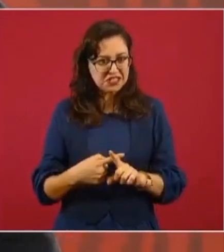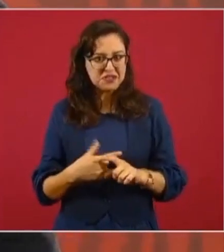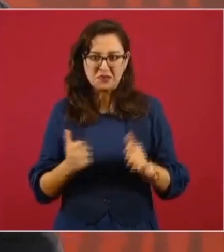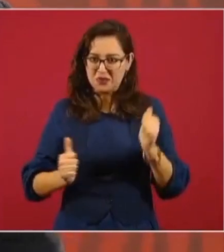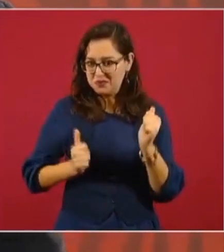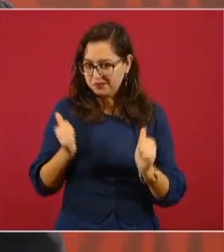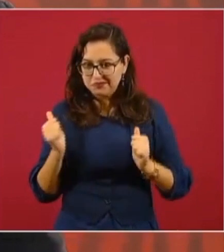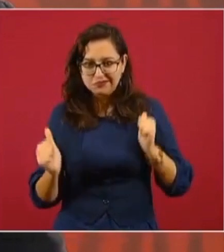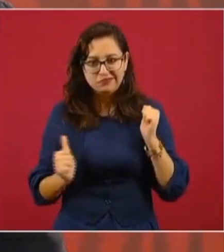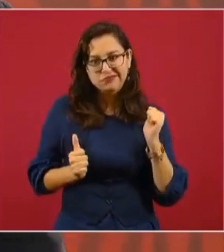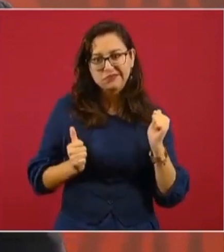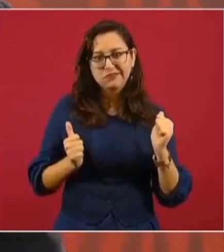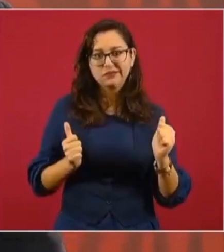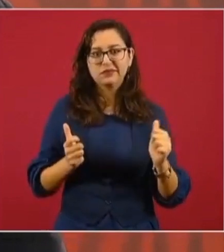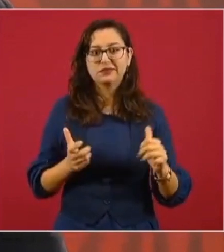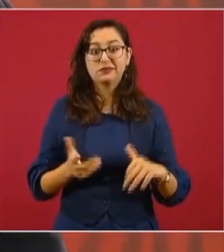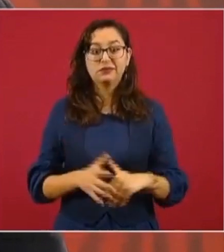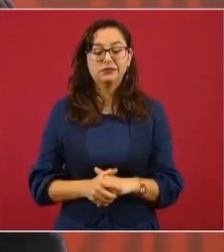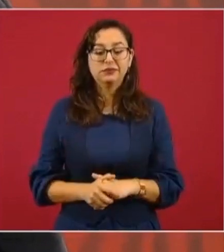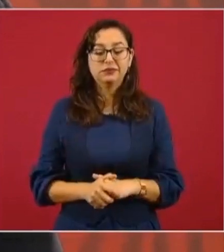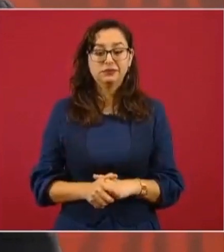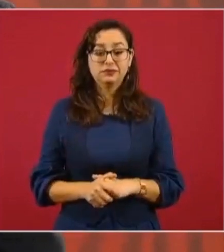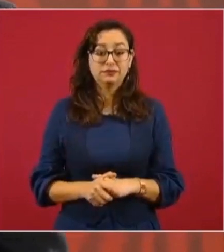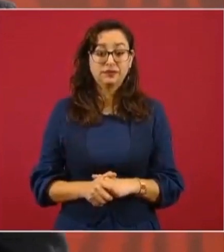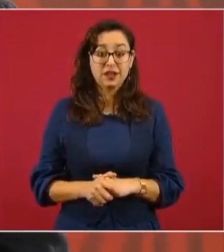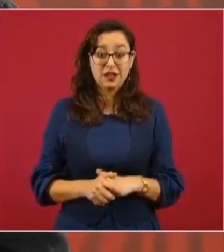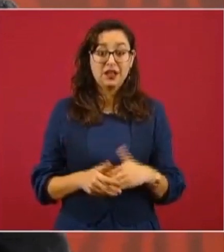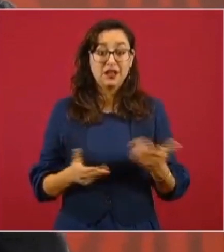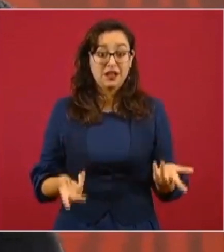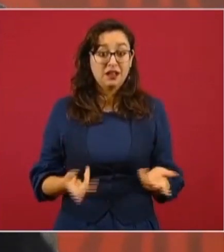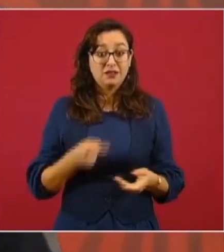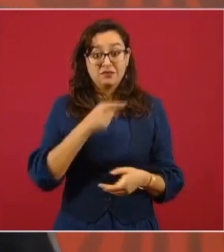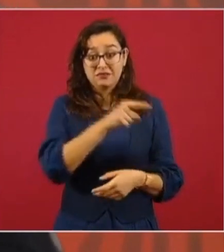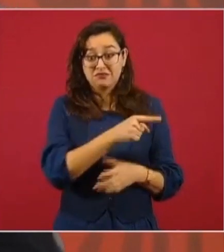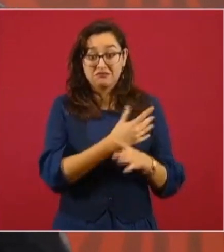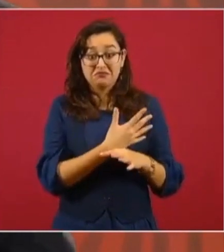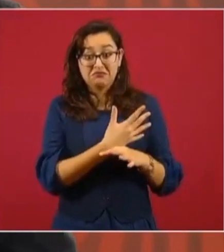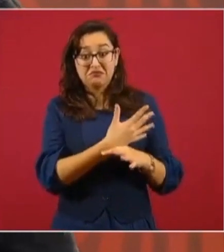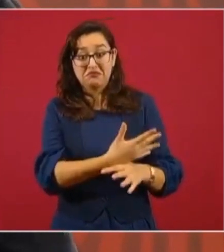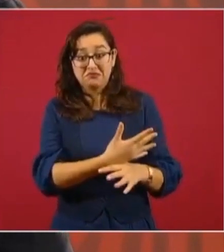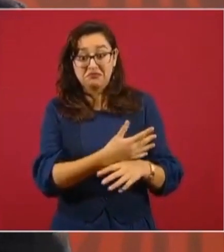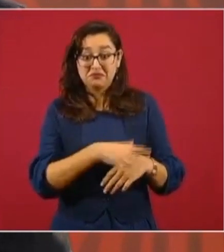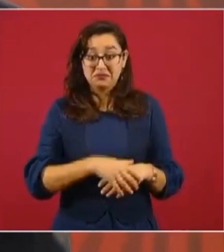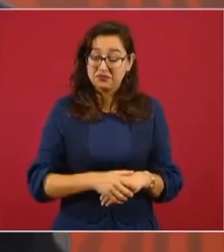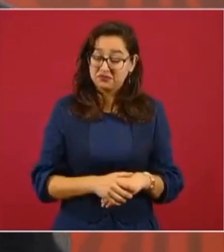y esas expresiones de que, oye,